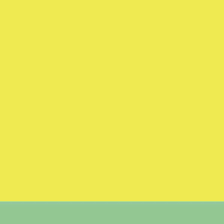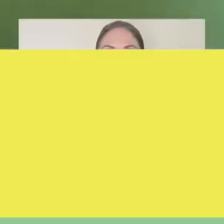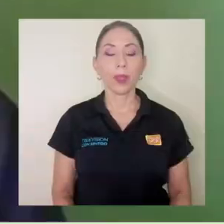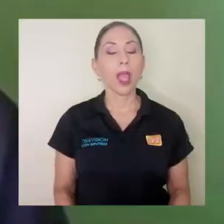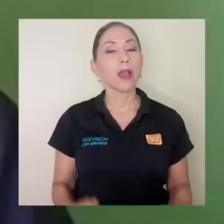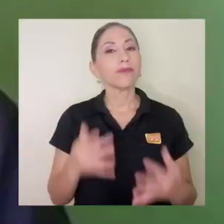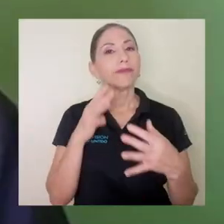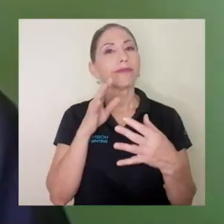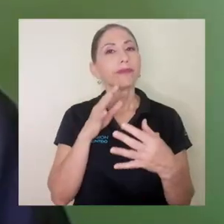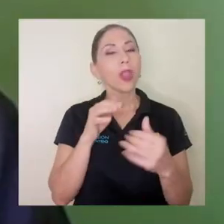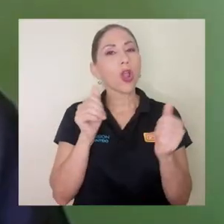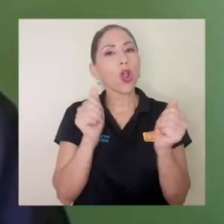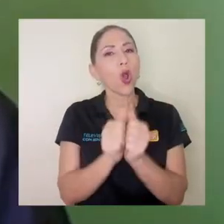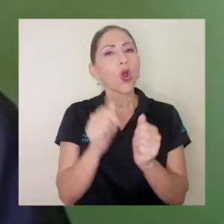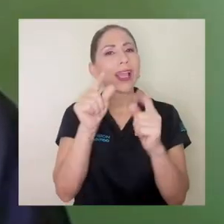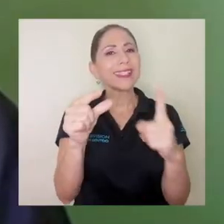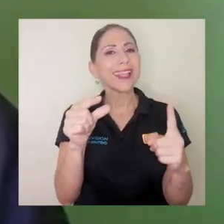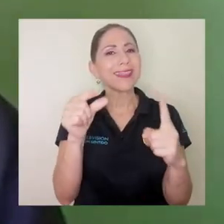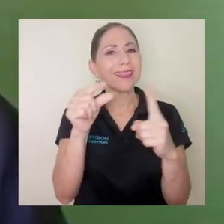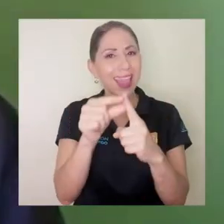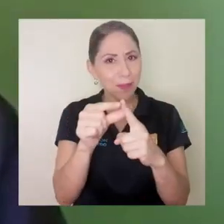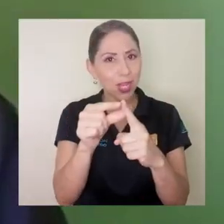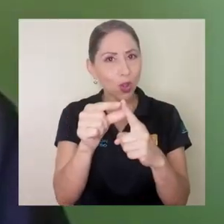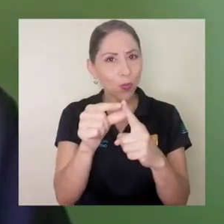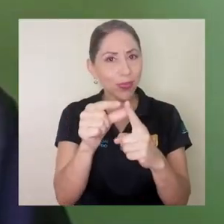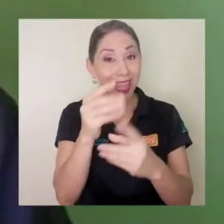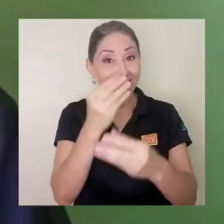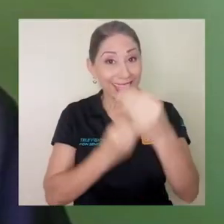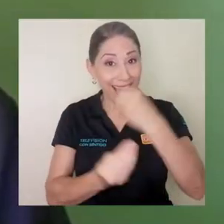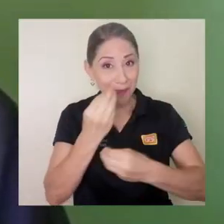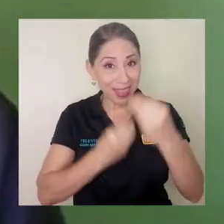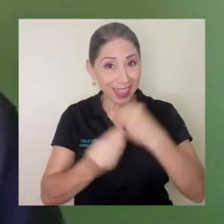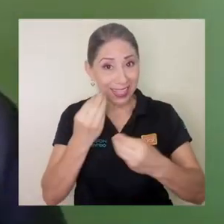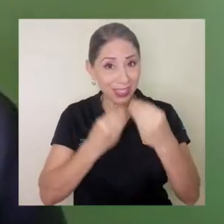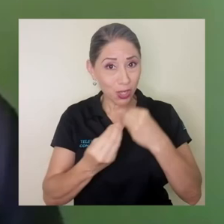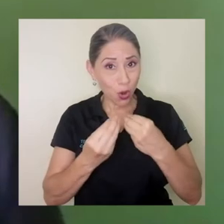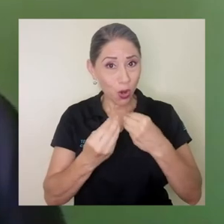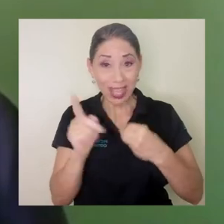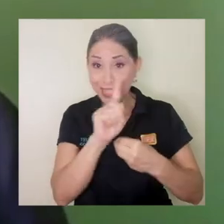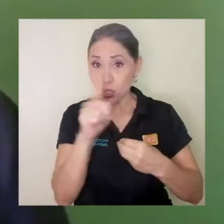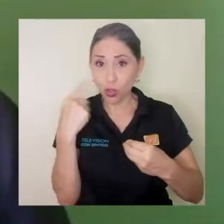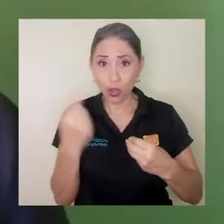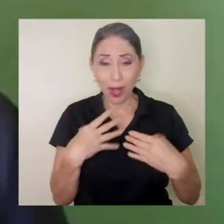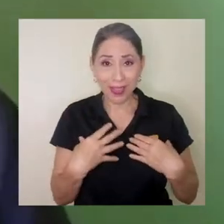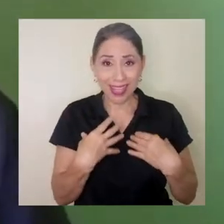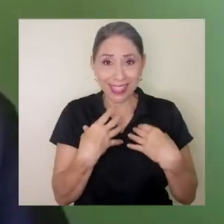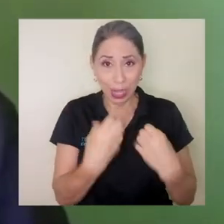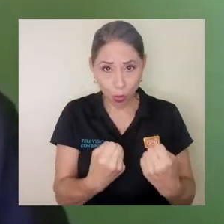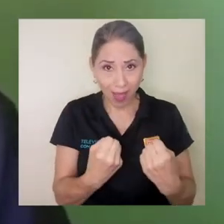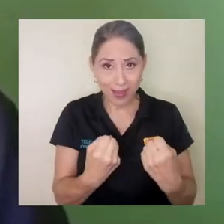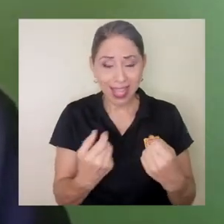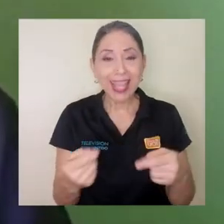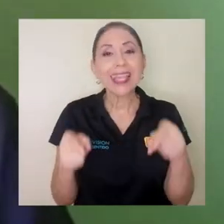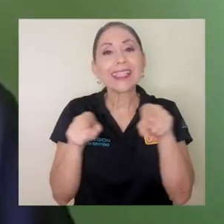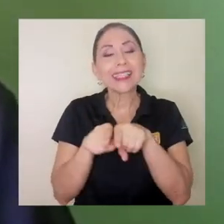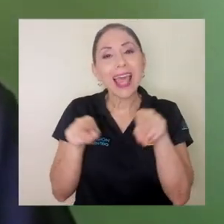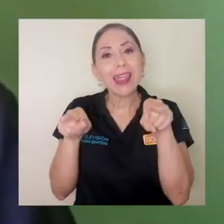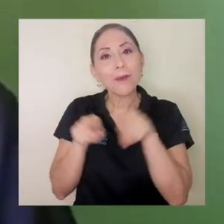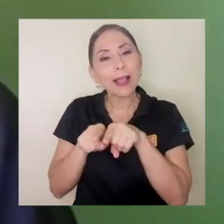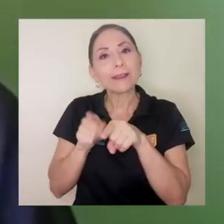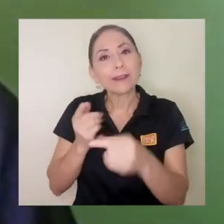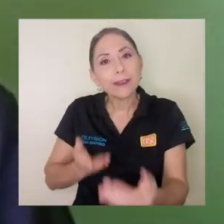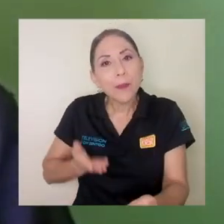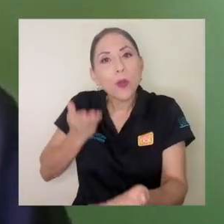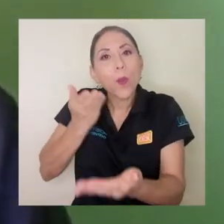Se han vinculado con ese término, de alimentación, que ya no solo tiene que ser saludable, sino que además se